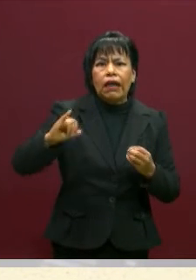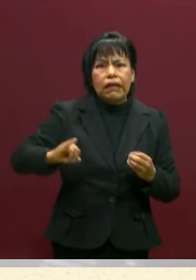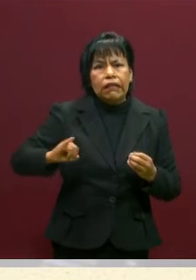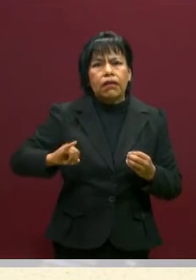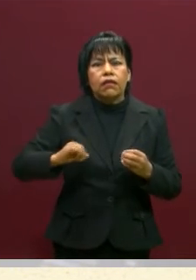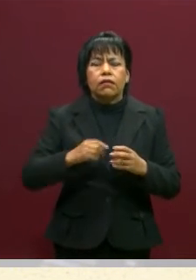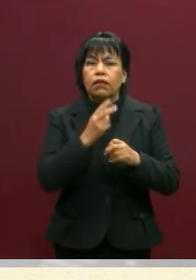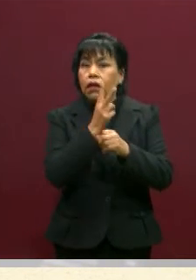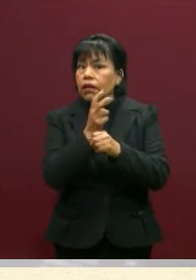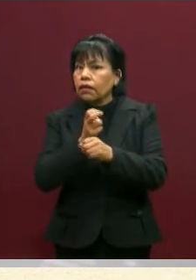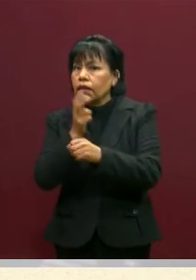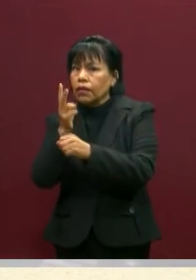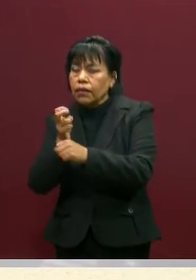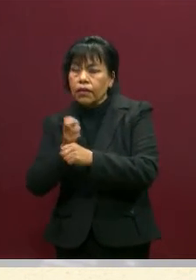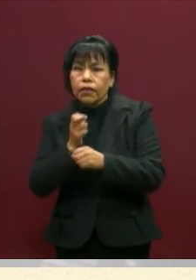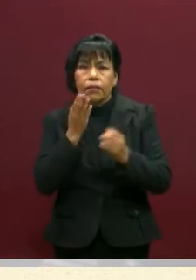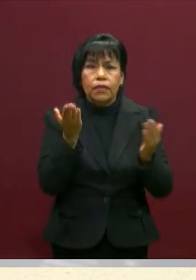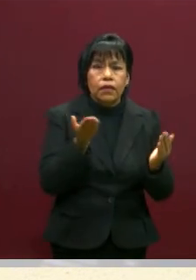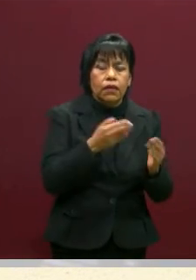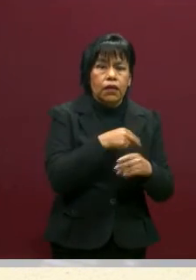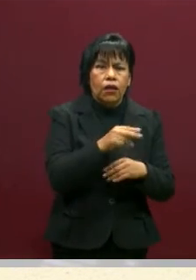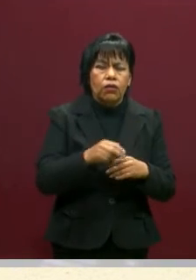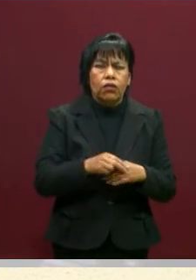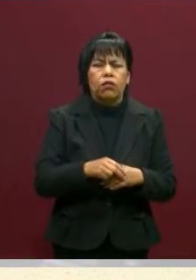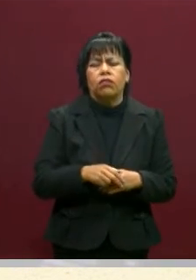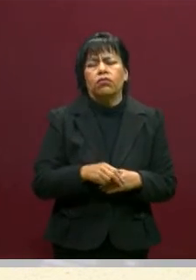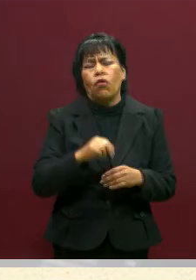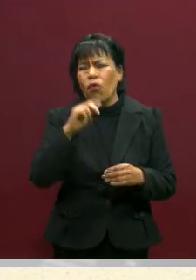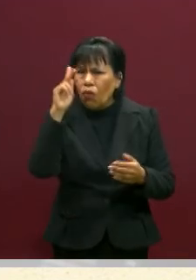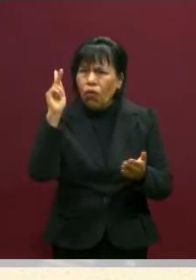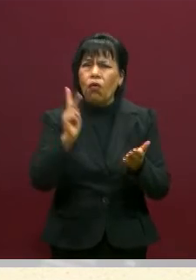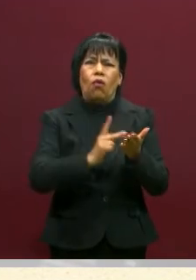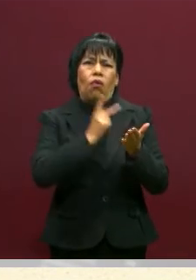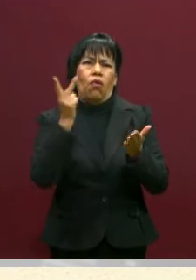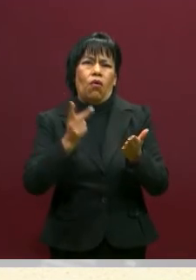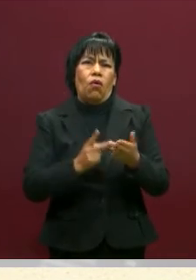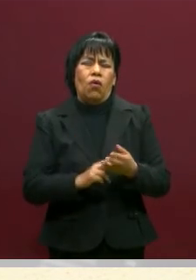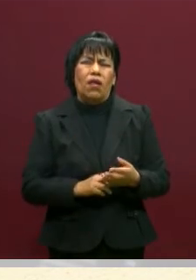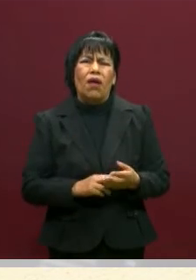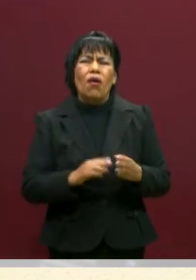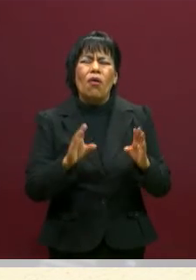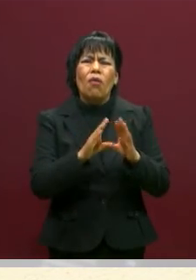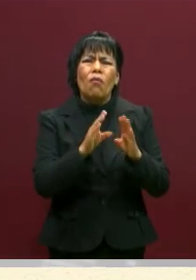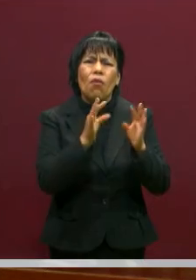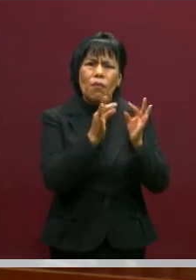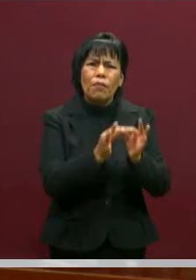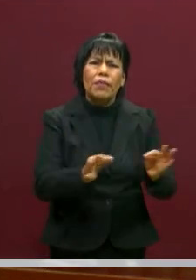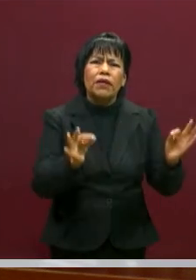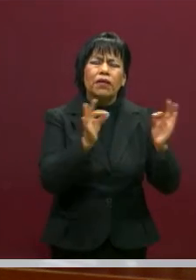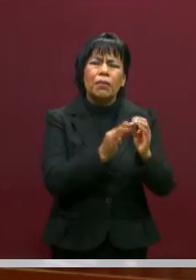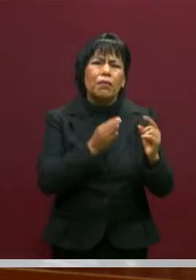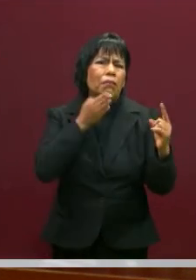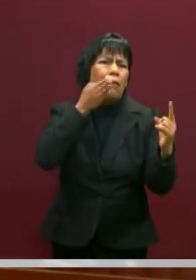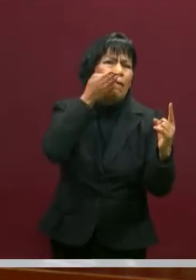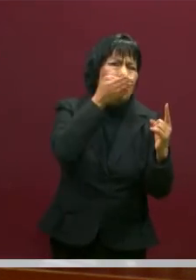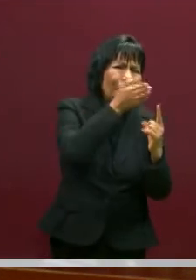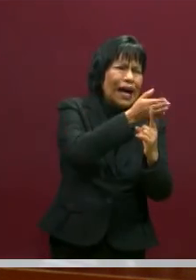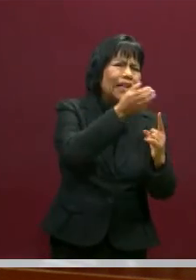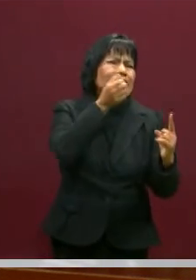nos invita a tener, a recuperar la centralidad que tenemos como seres humanos.